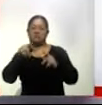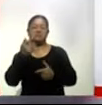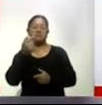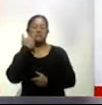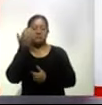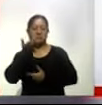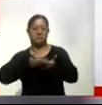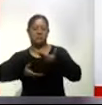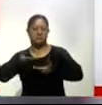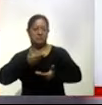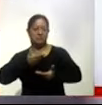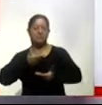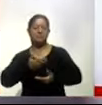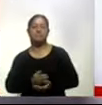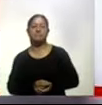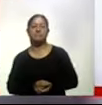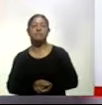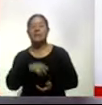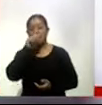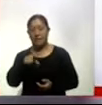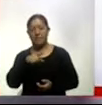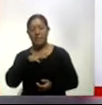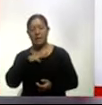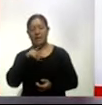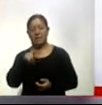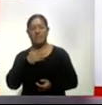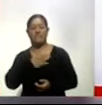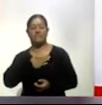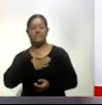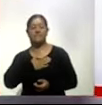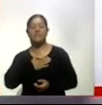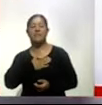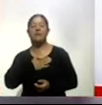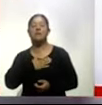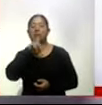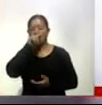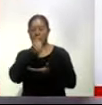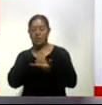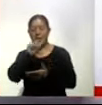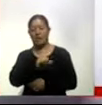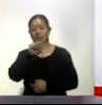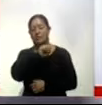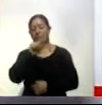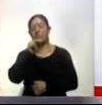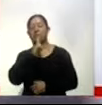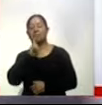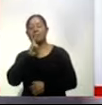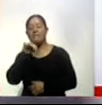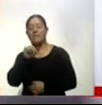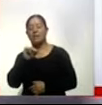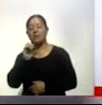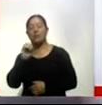esta tarde con nosotros. También pongo a su disposición mi cuenta en Twitter arroba noticias Marior y le de